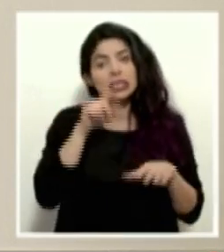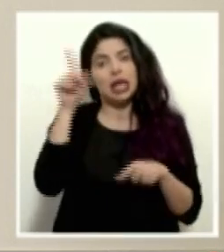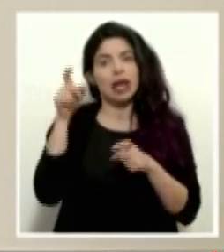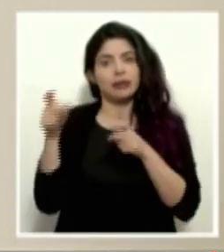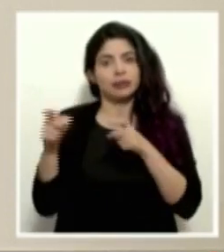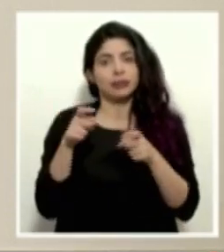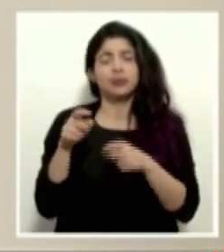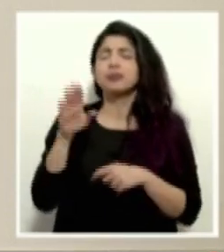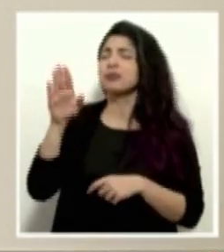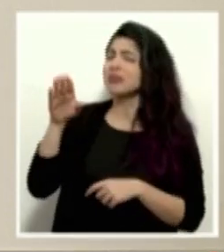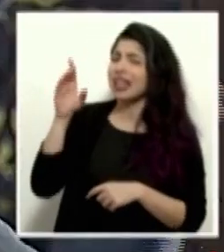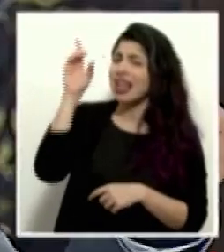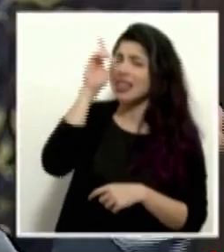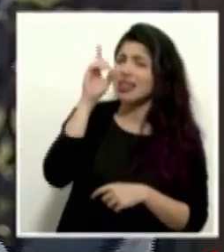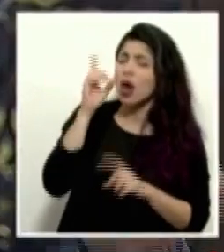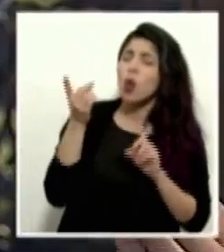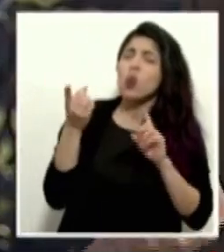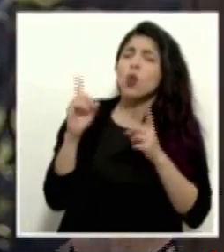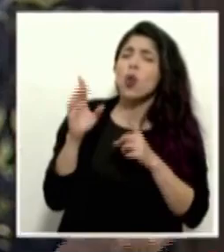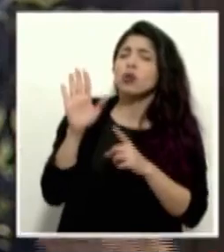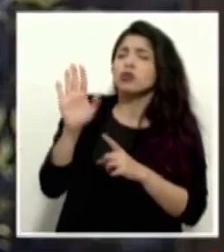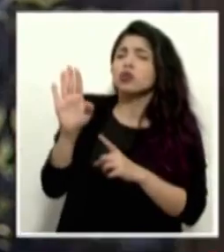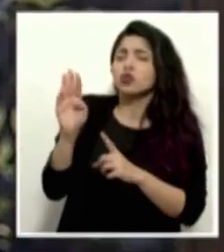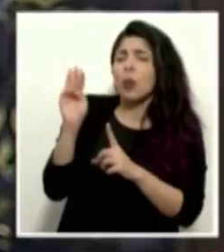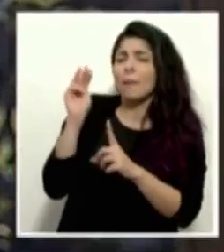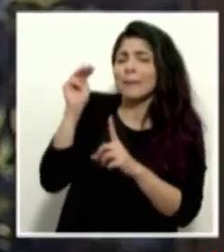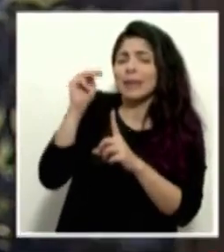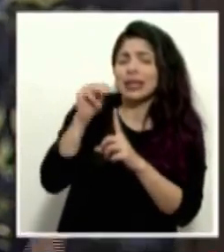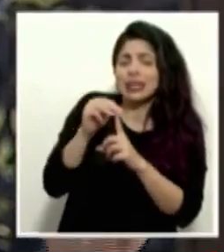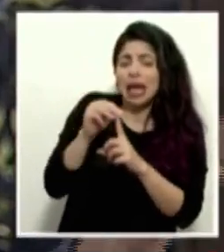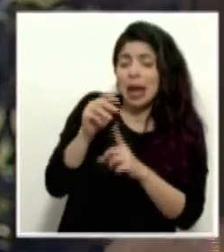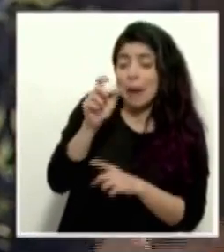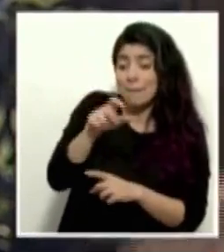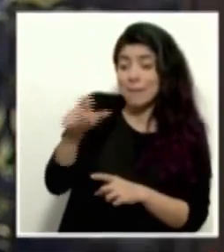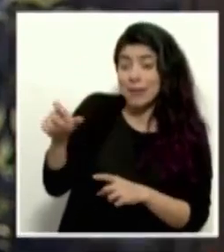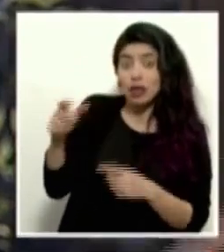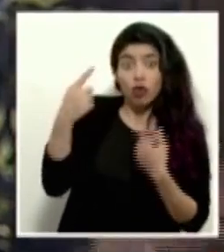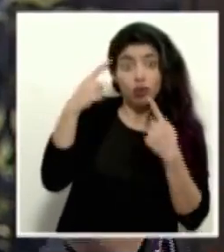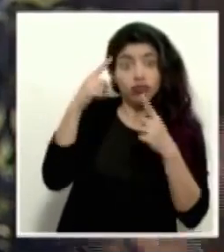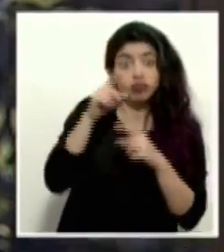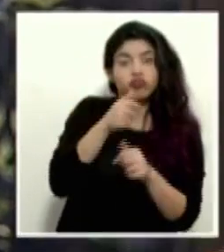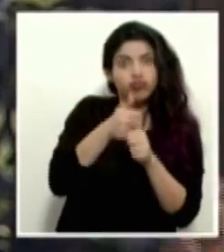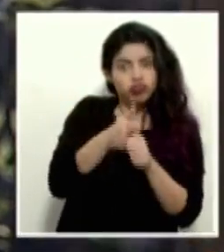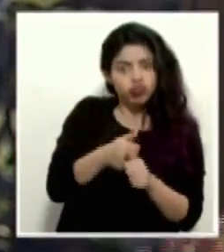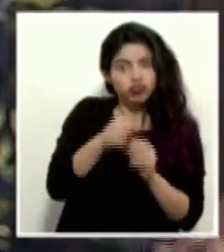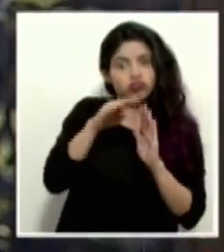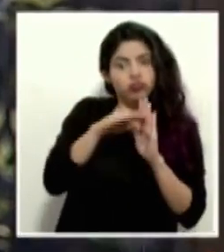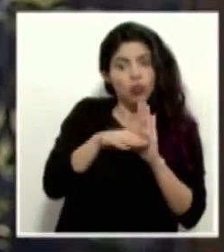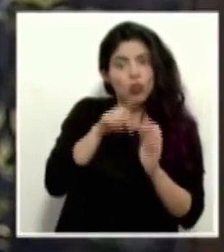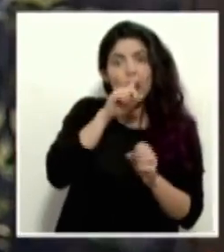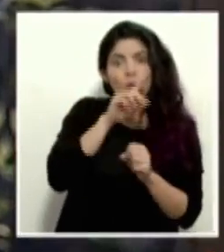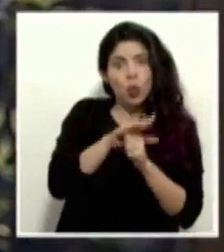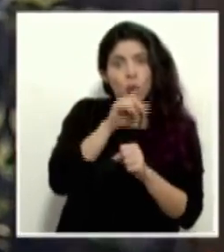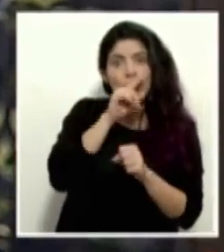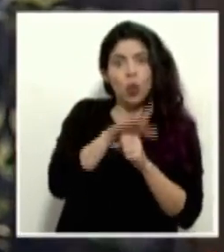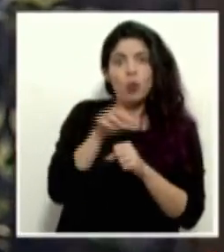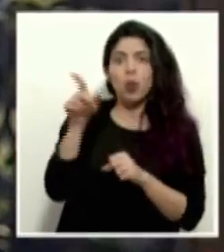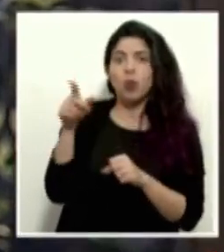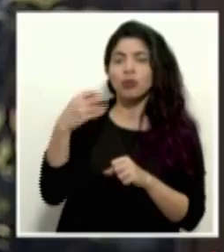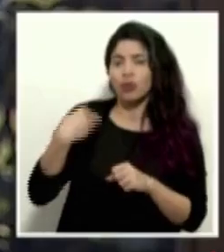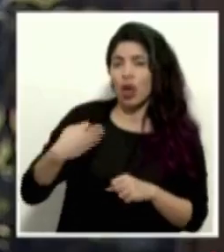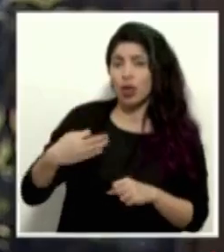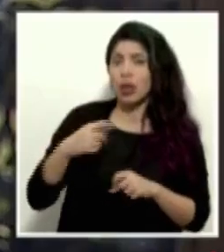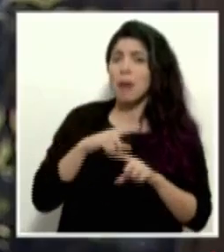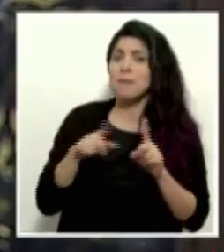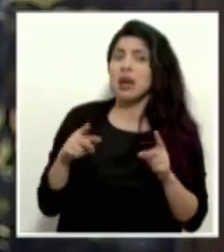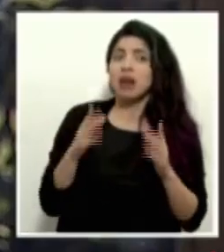Y don Daniel, ¿cuál es el mensaje suyo para las personas que se han cumplido medidas y los llamados que ustedes hacen día tras